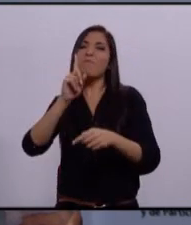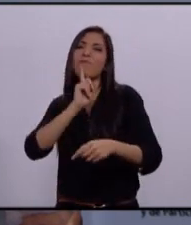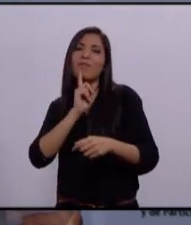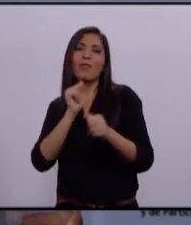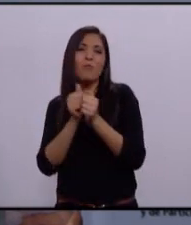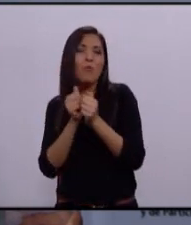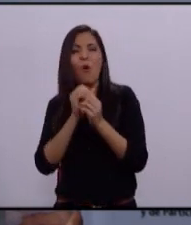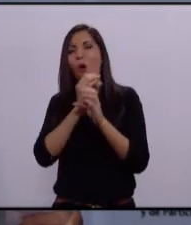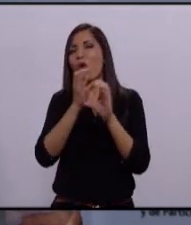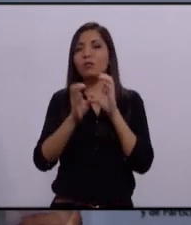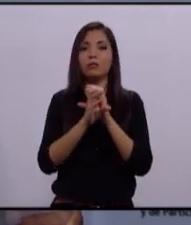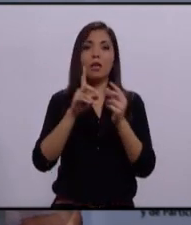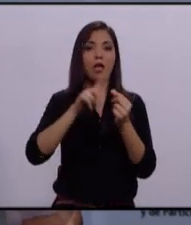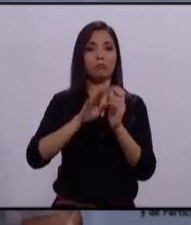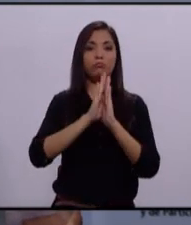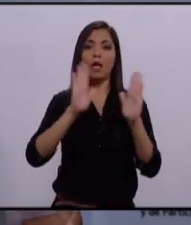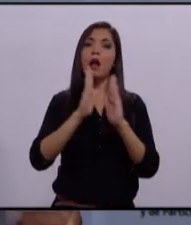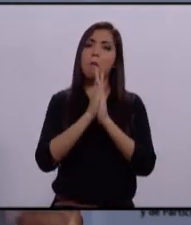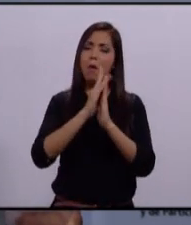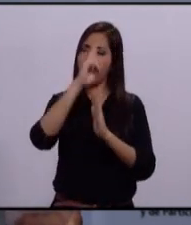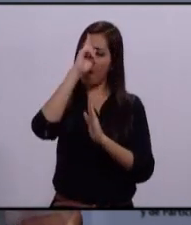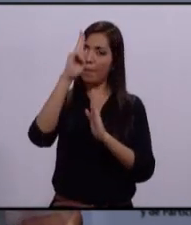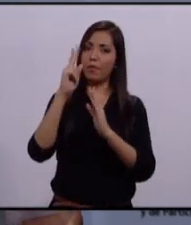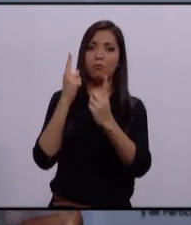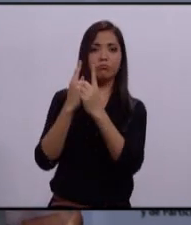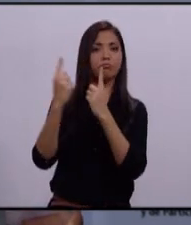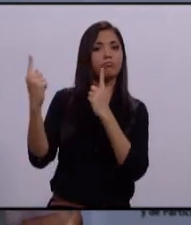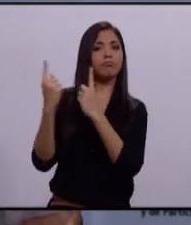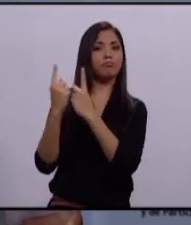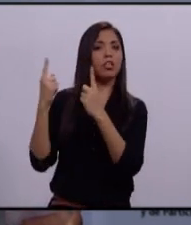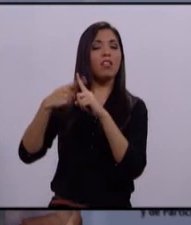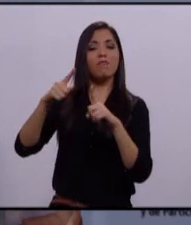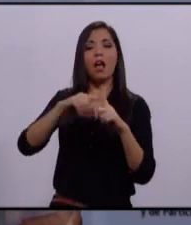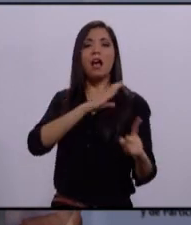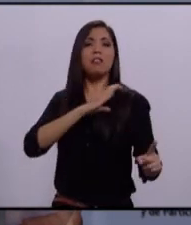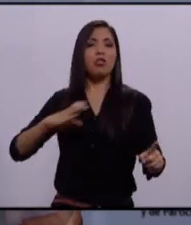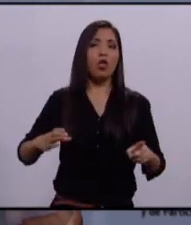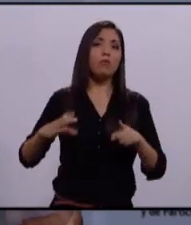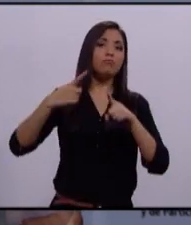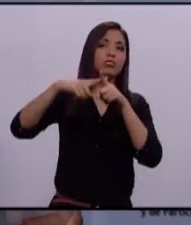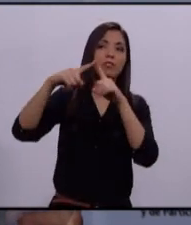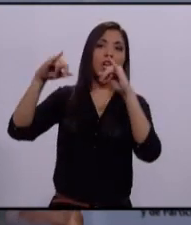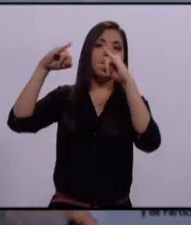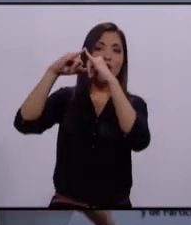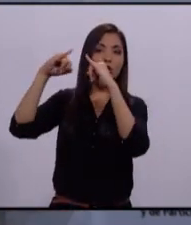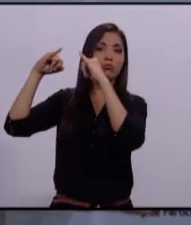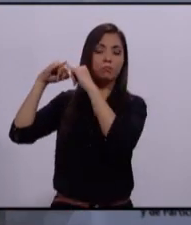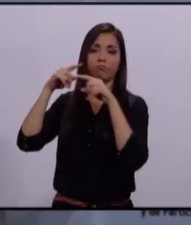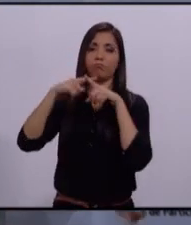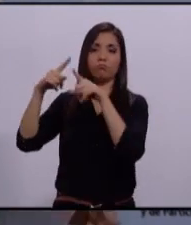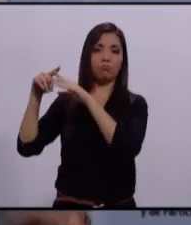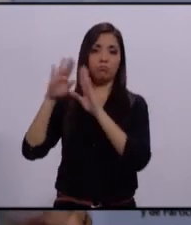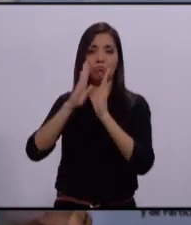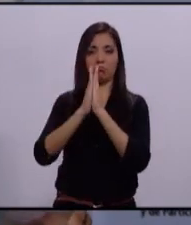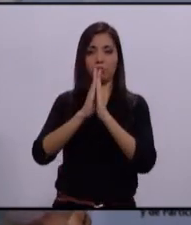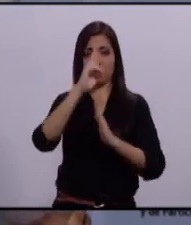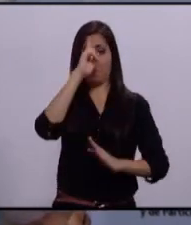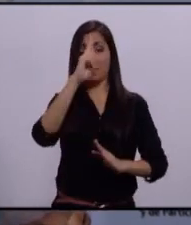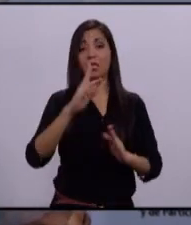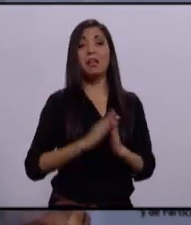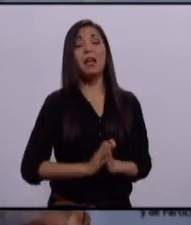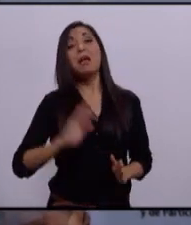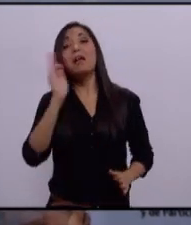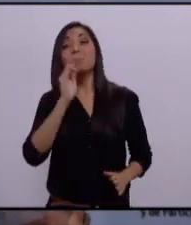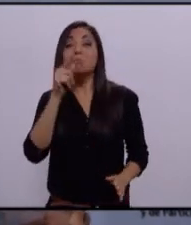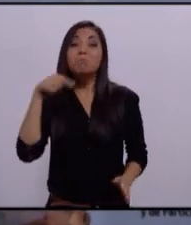o que denigren a los partidos políticos, coaliciones, candidatos o instituciones. En caso de que algún candidato